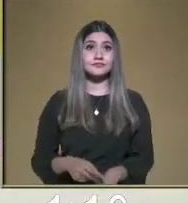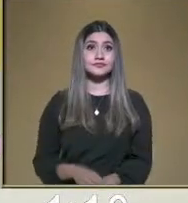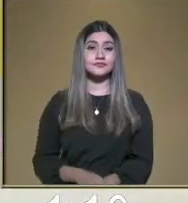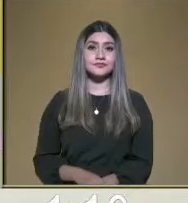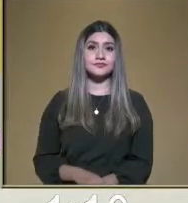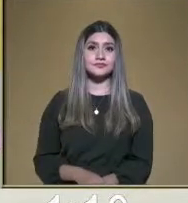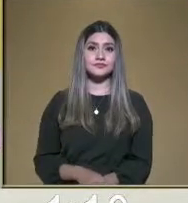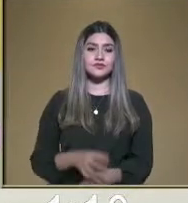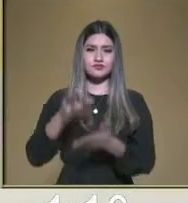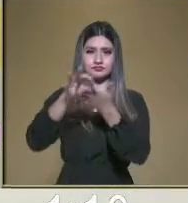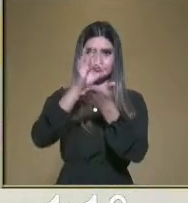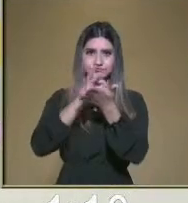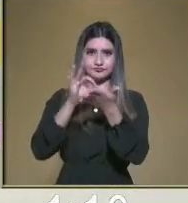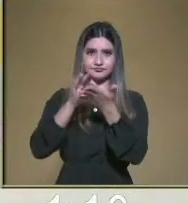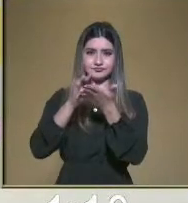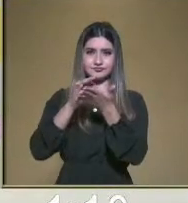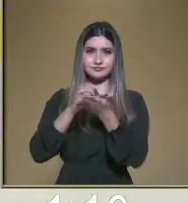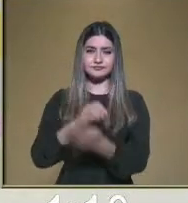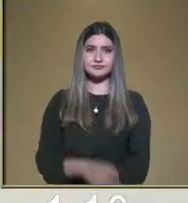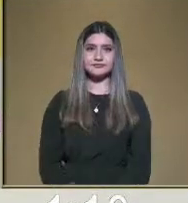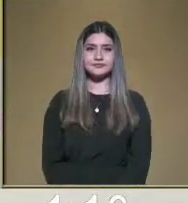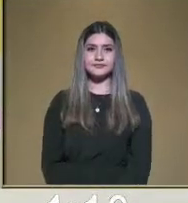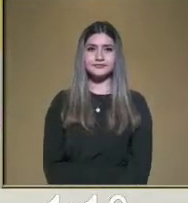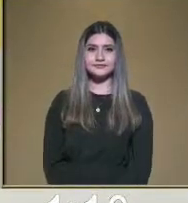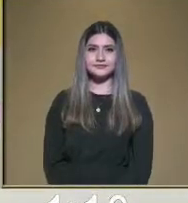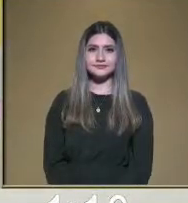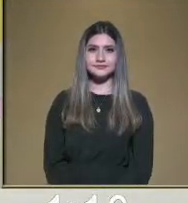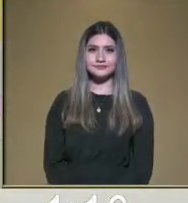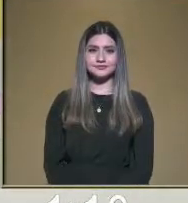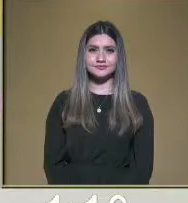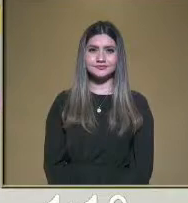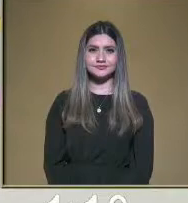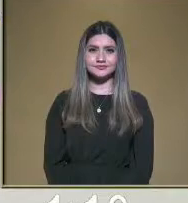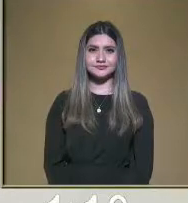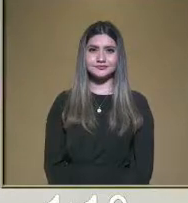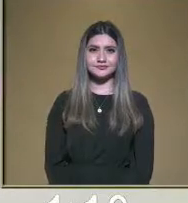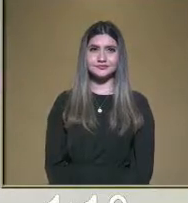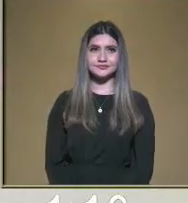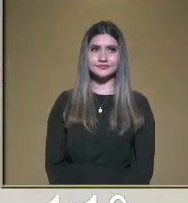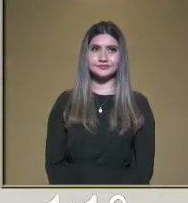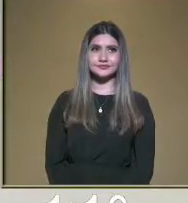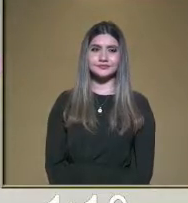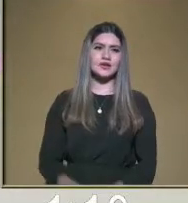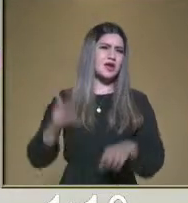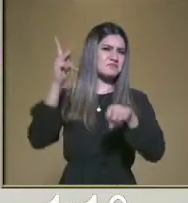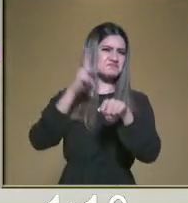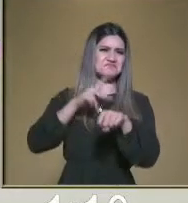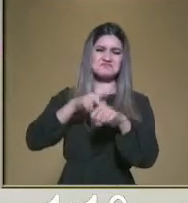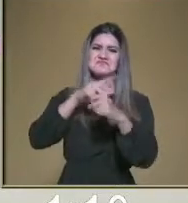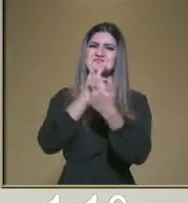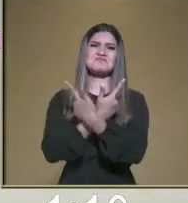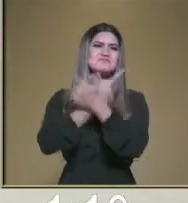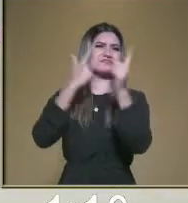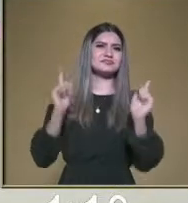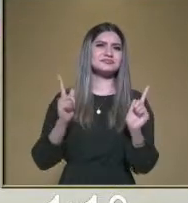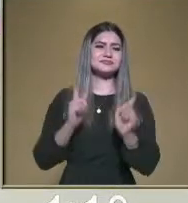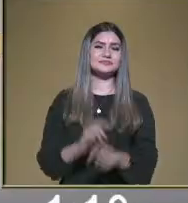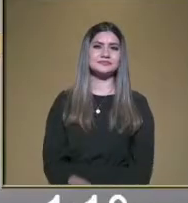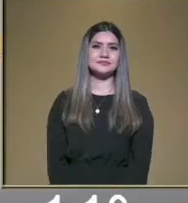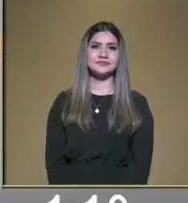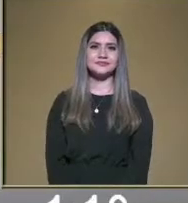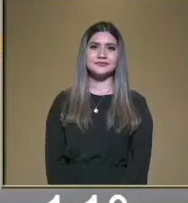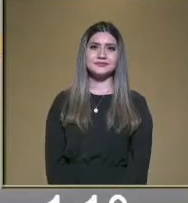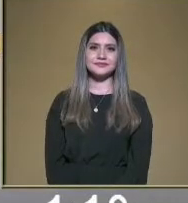ficha. Por aquí les voy a pasar una ficha, puede ser una piedrita o lo que tengan ahí a la mano. Y